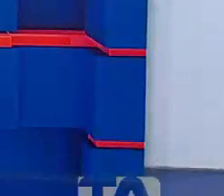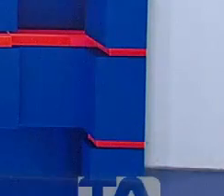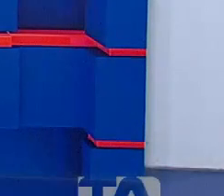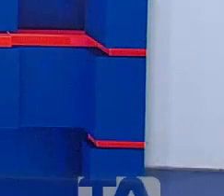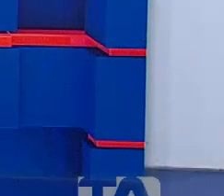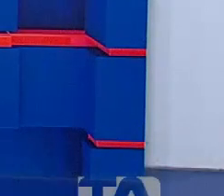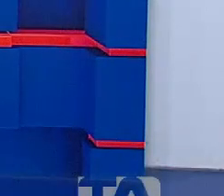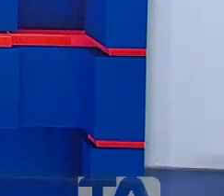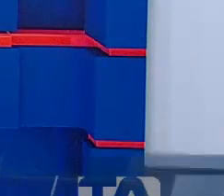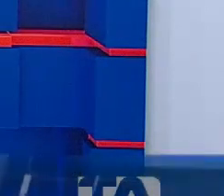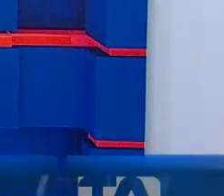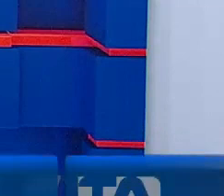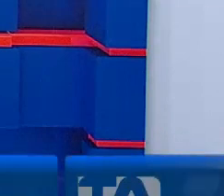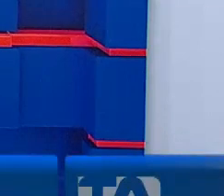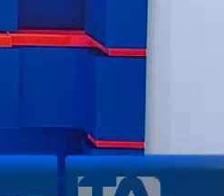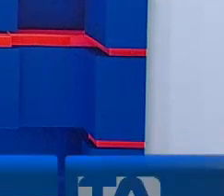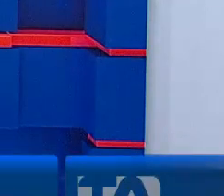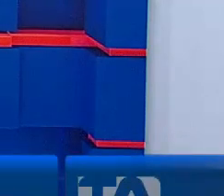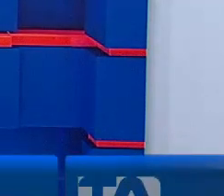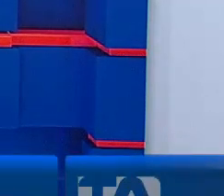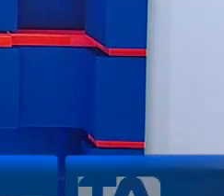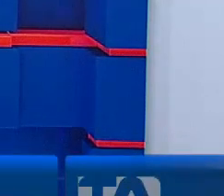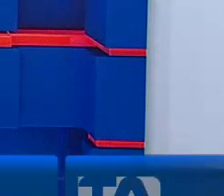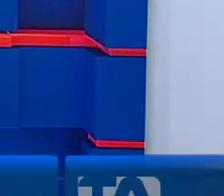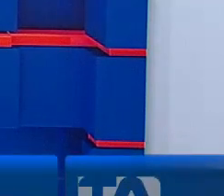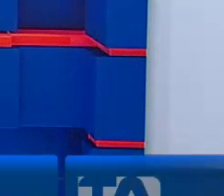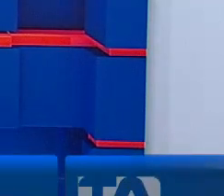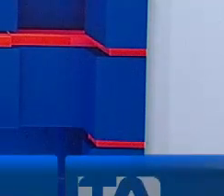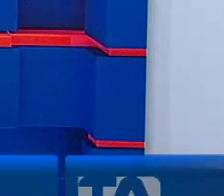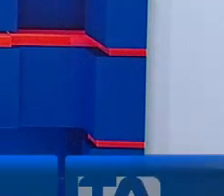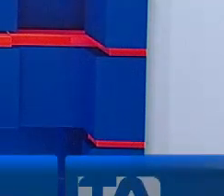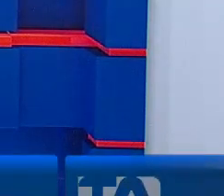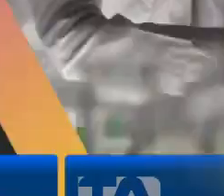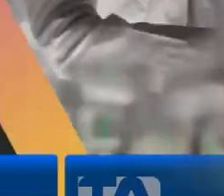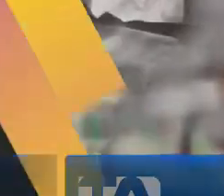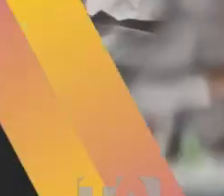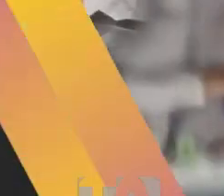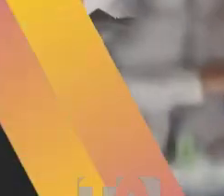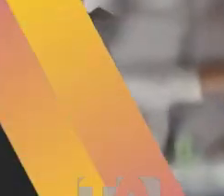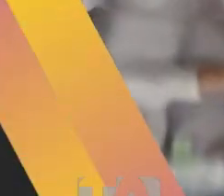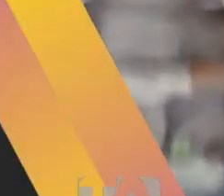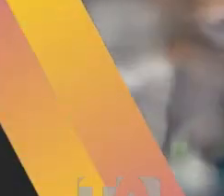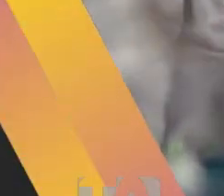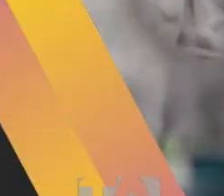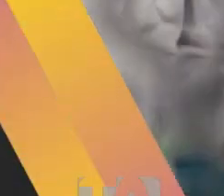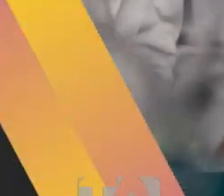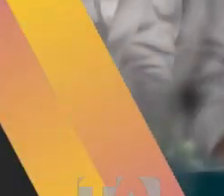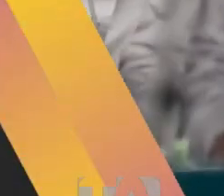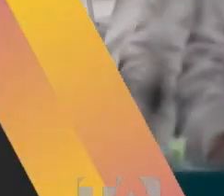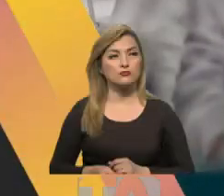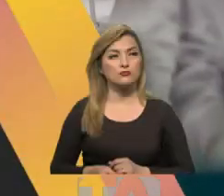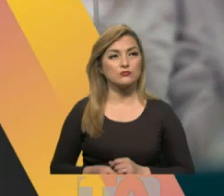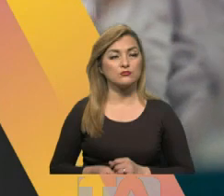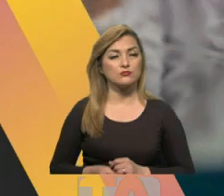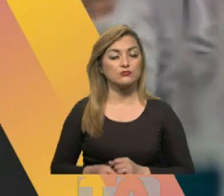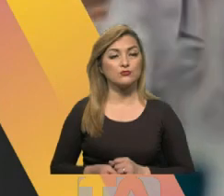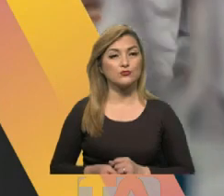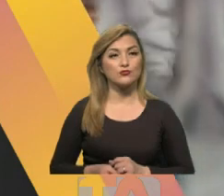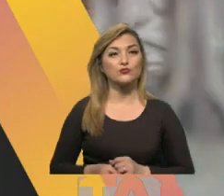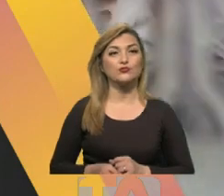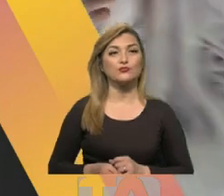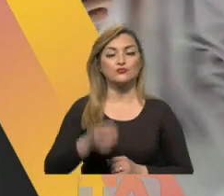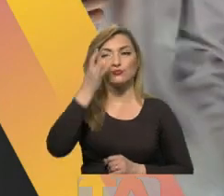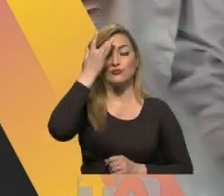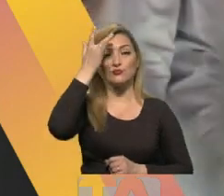Hola amigos, buenas noches, bienvenidos nuevamente a su segmento Por tu salud. Soy el doctor Esteban Ortiz y hoy vamos a hablar de por qué los virus mutan. Pues no hay duda que la